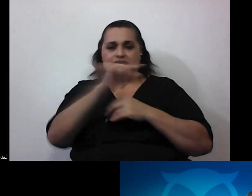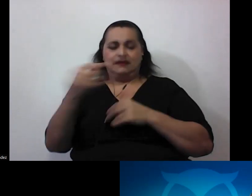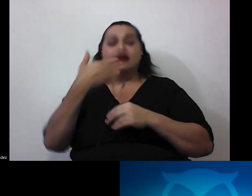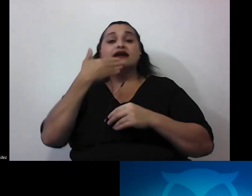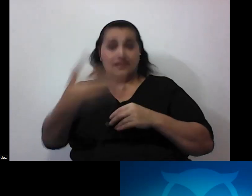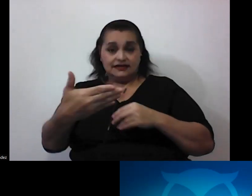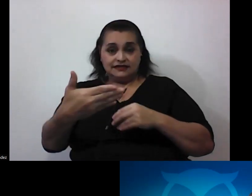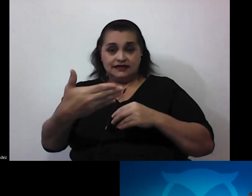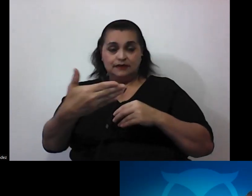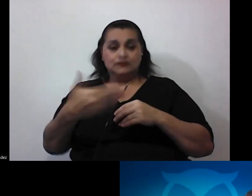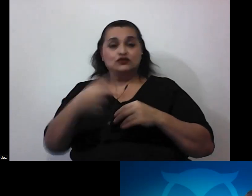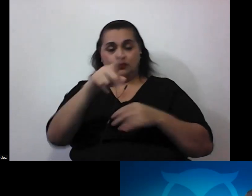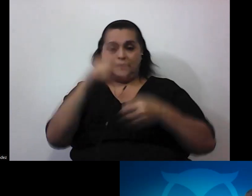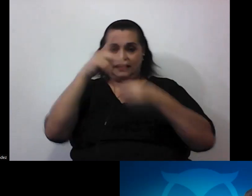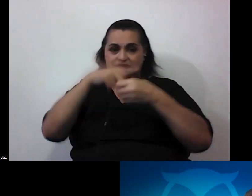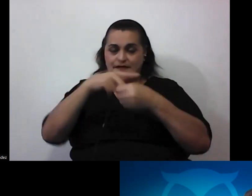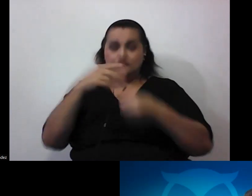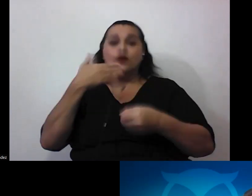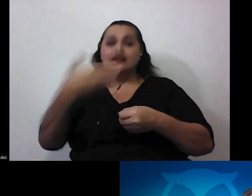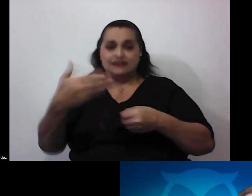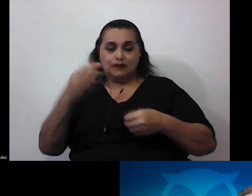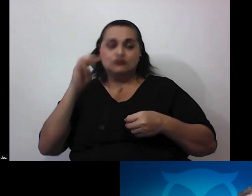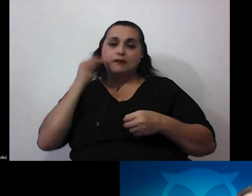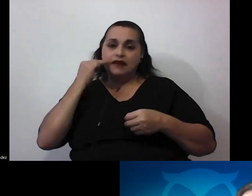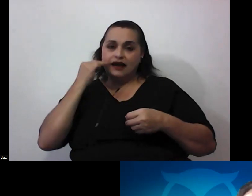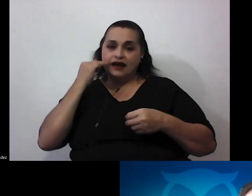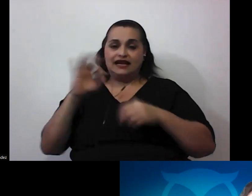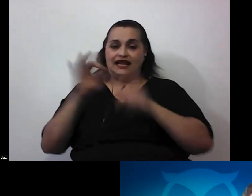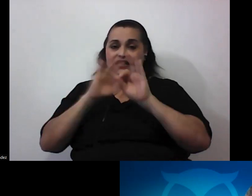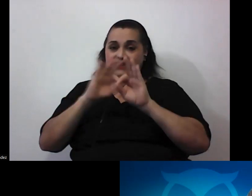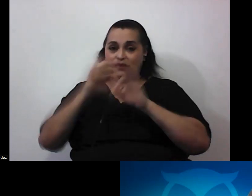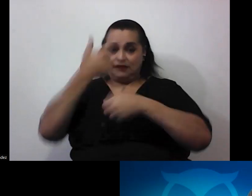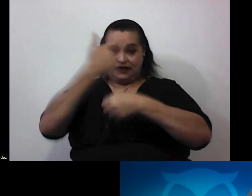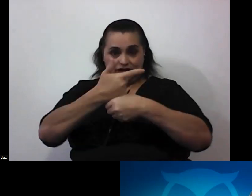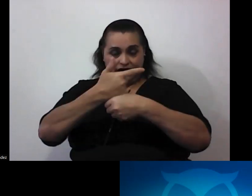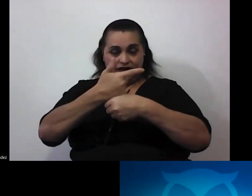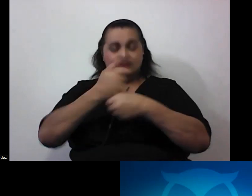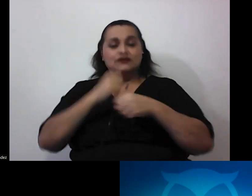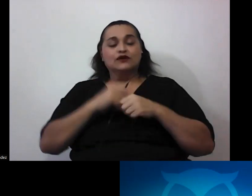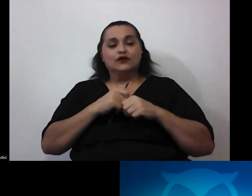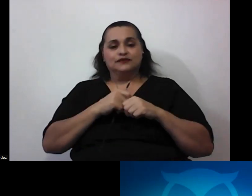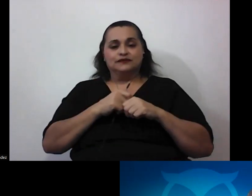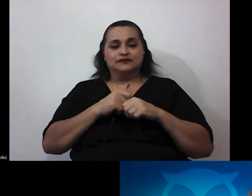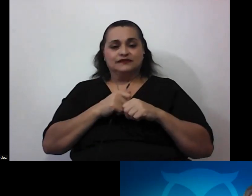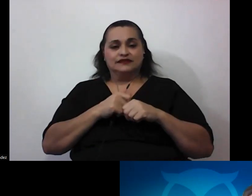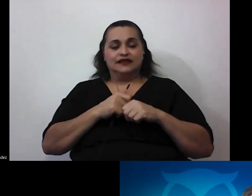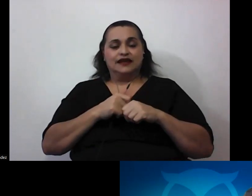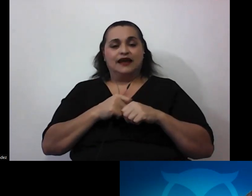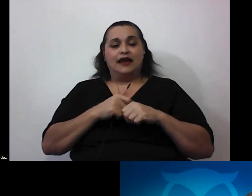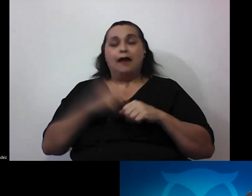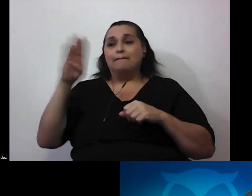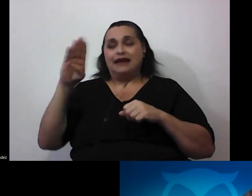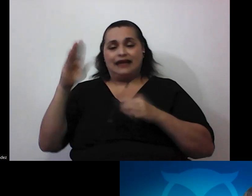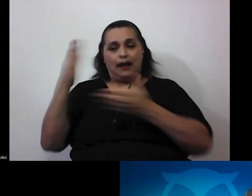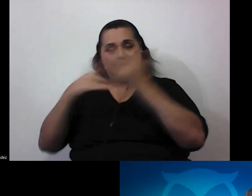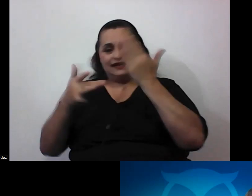entonces su participación agradecemos a Magali que nos ha estado también colaborando en la interpretación en Lesco Bernal en la parte técnica